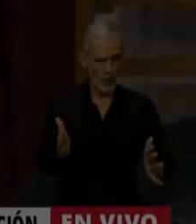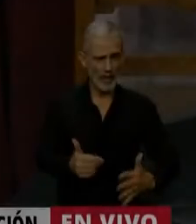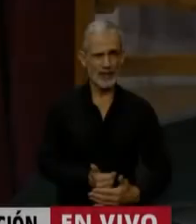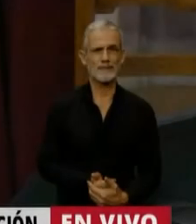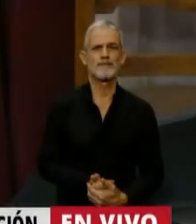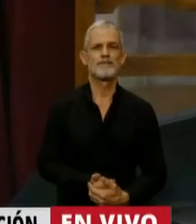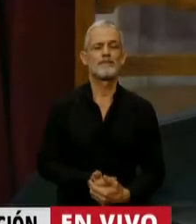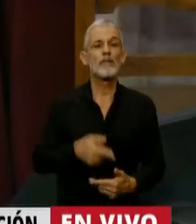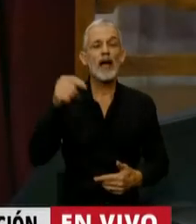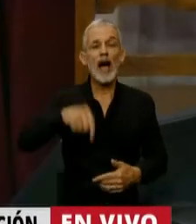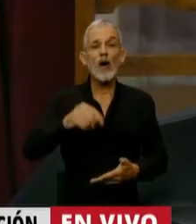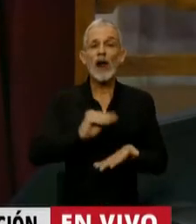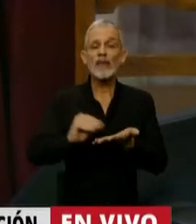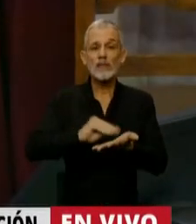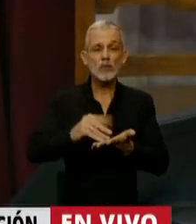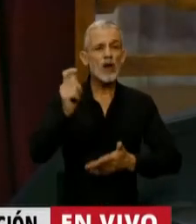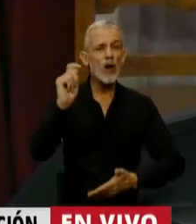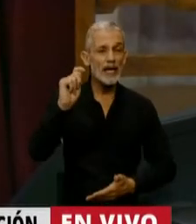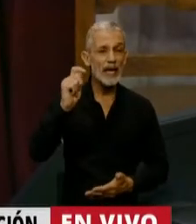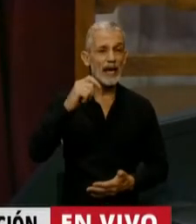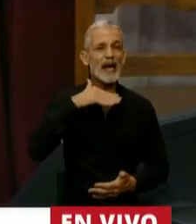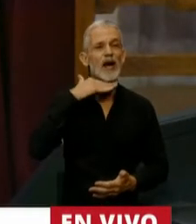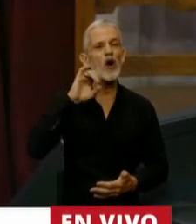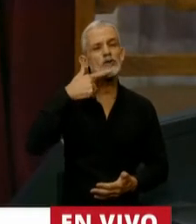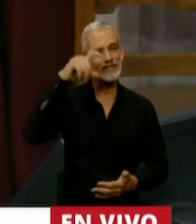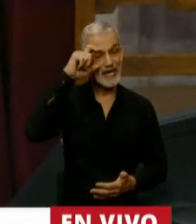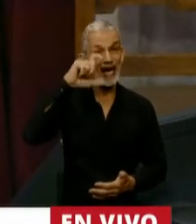En el uso de la palabra el diputado José Cano.